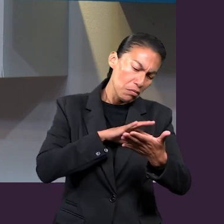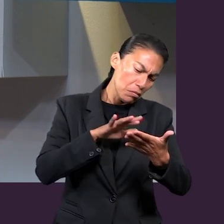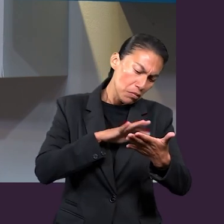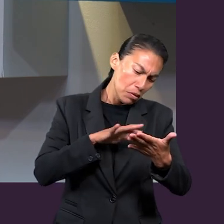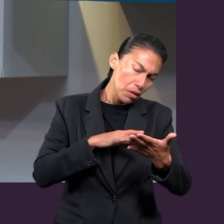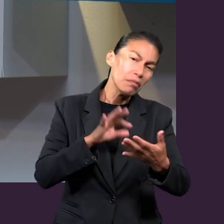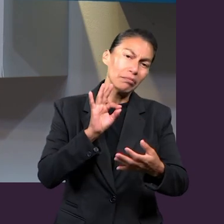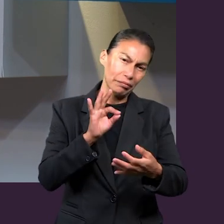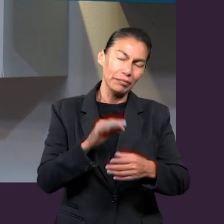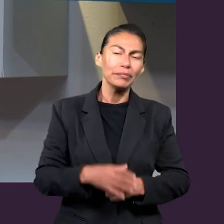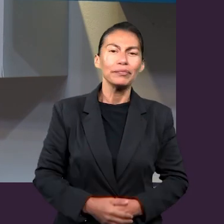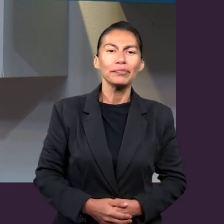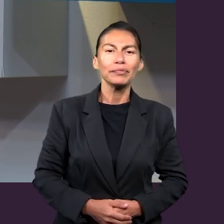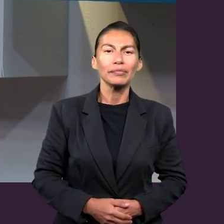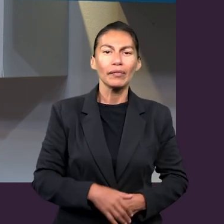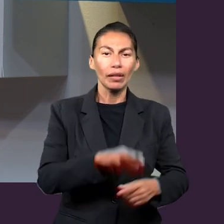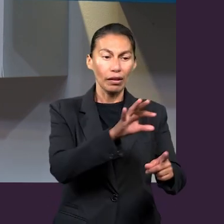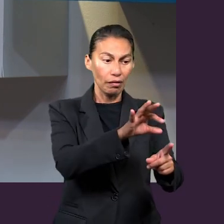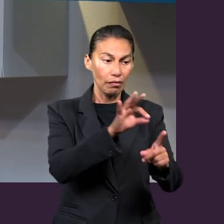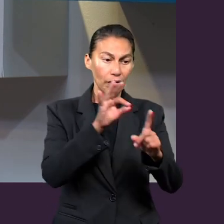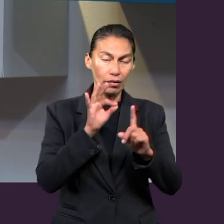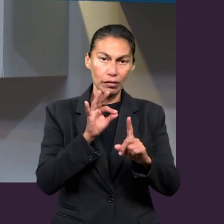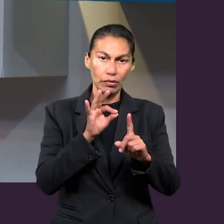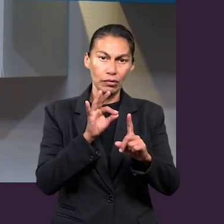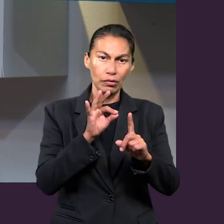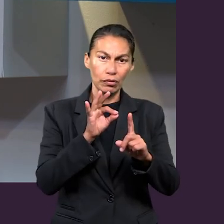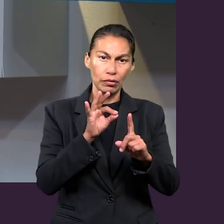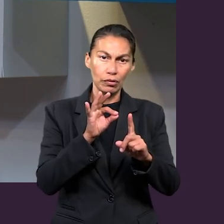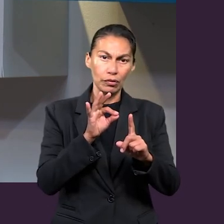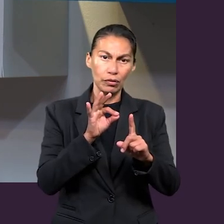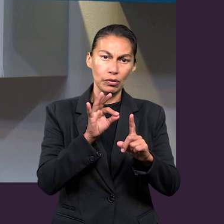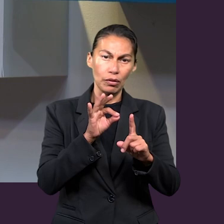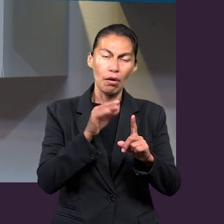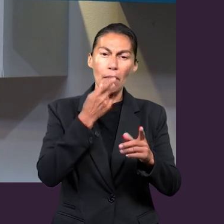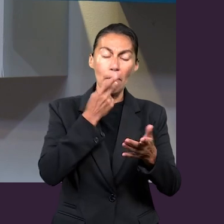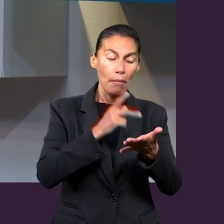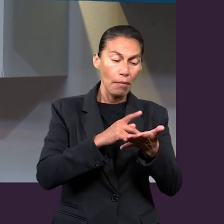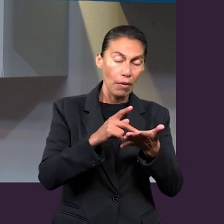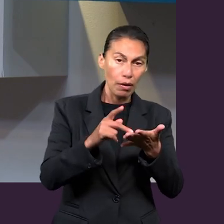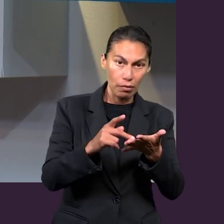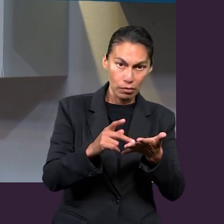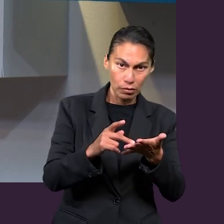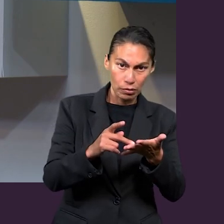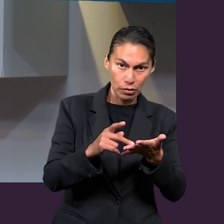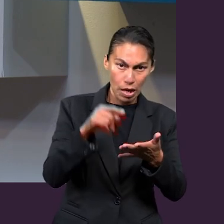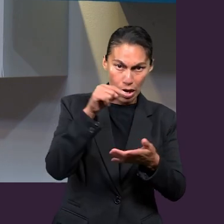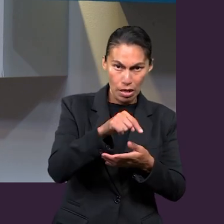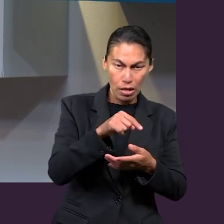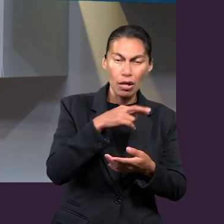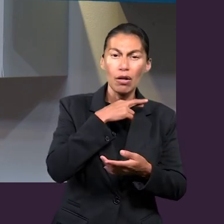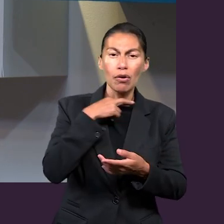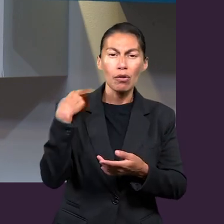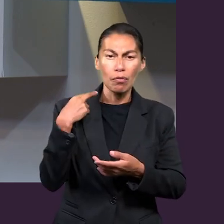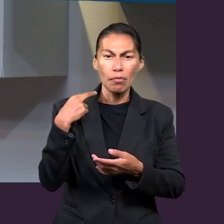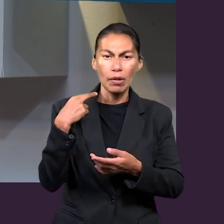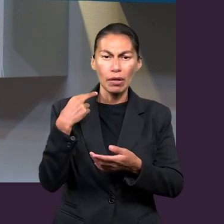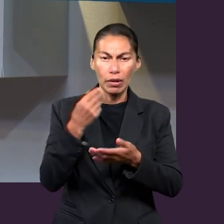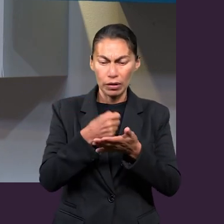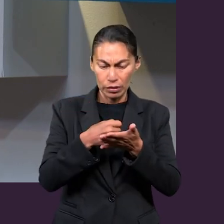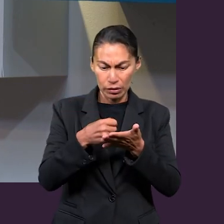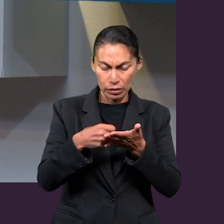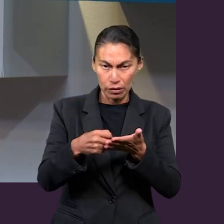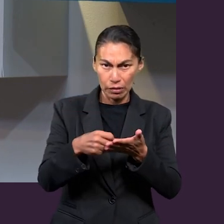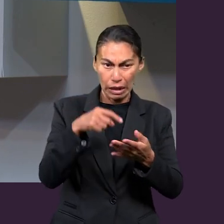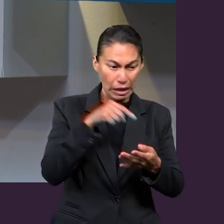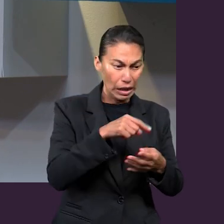bíblico también. El libro de Efesios es escrito por el apóstol Pablo desde Roma, desde la